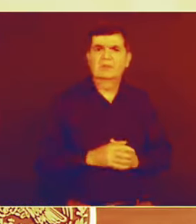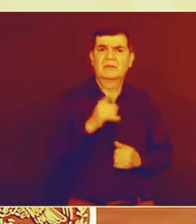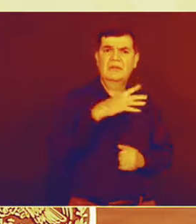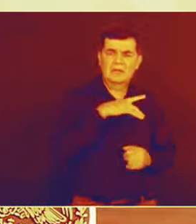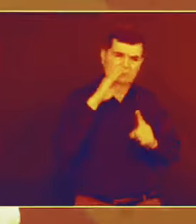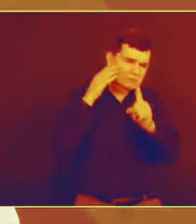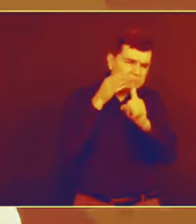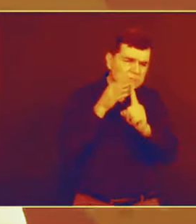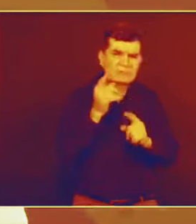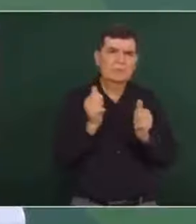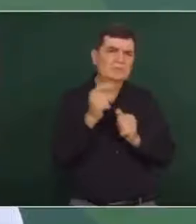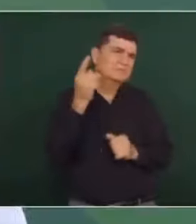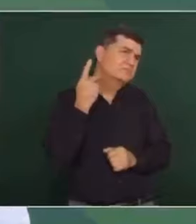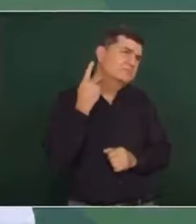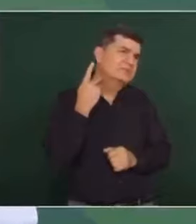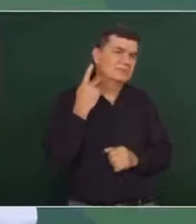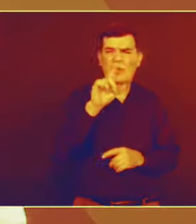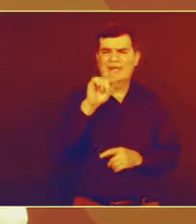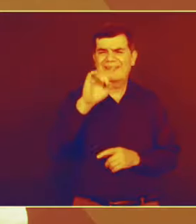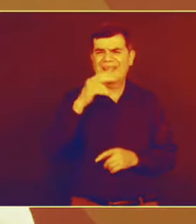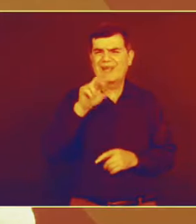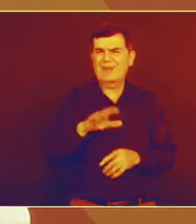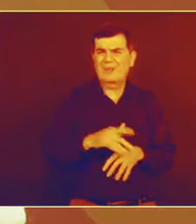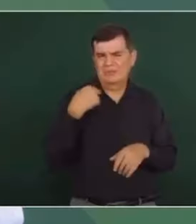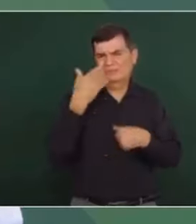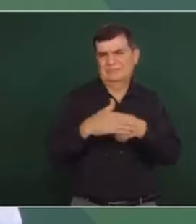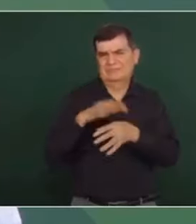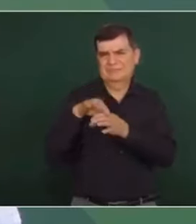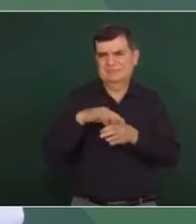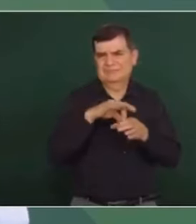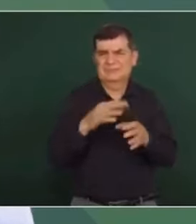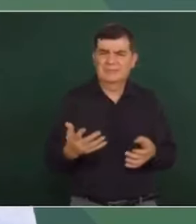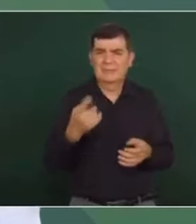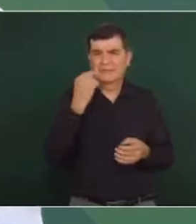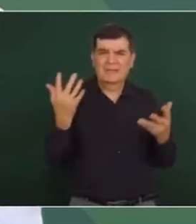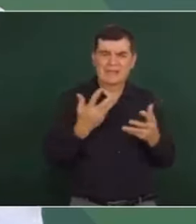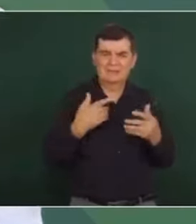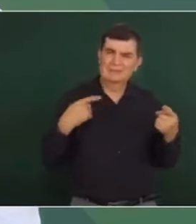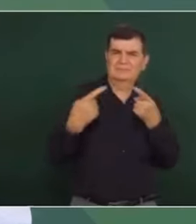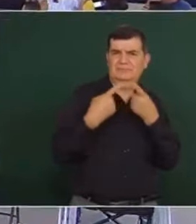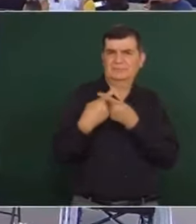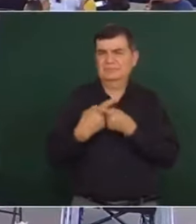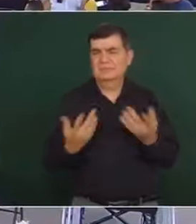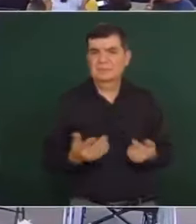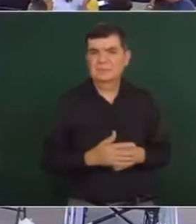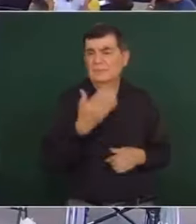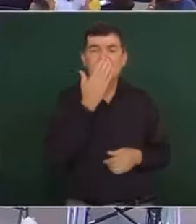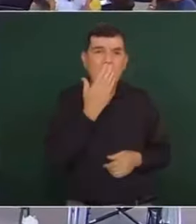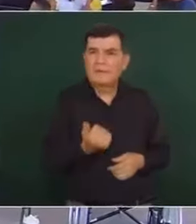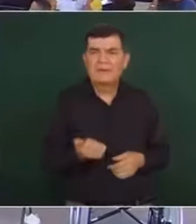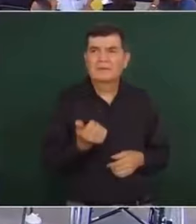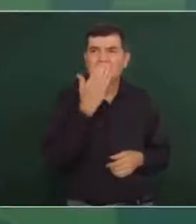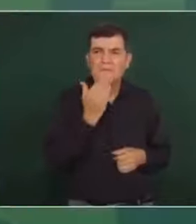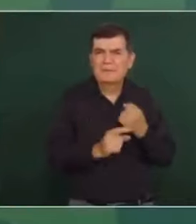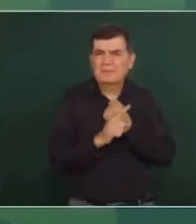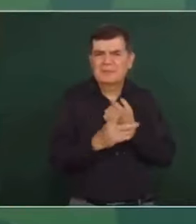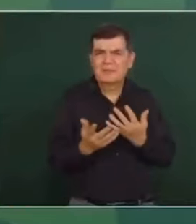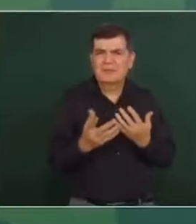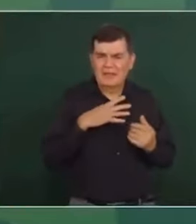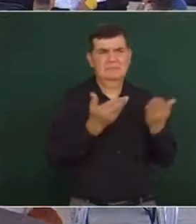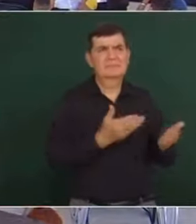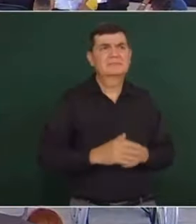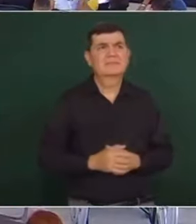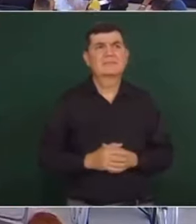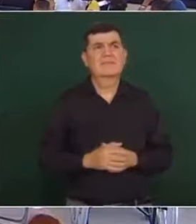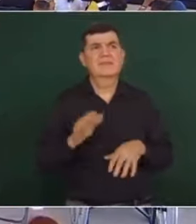que tiene un propósito politiquero, ni siquiera político. Es por las elecciones, entonces para generar los conflictos. No hay problema que no se haya